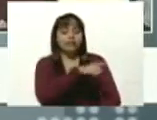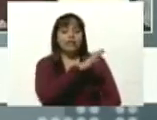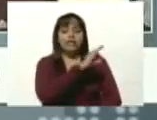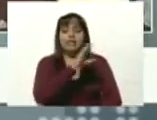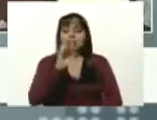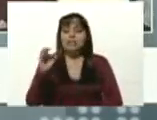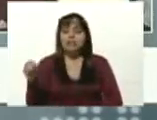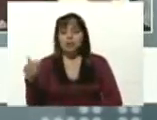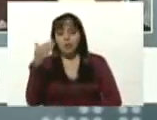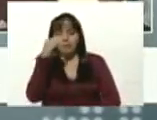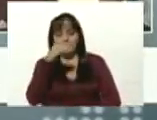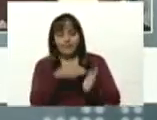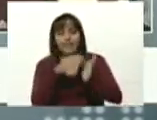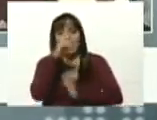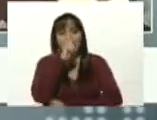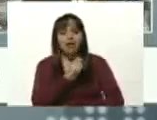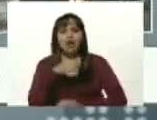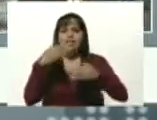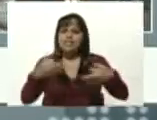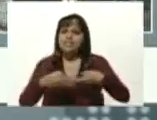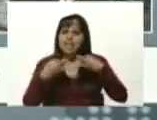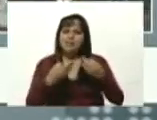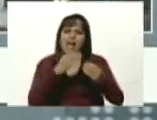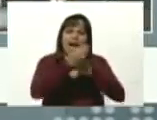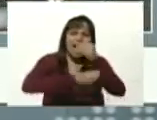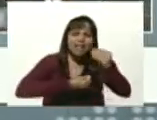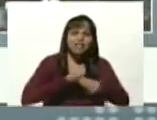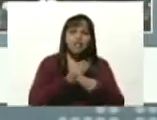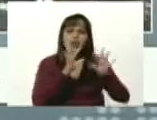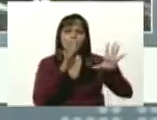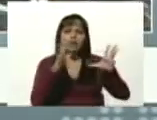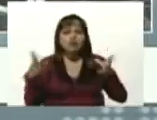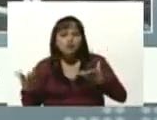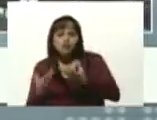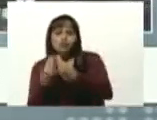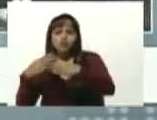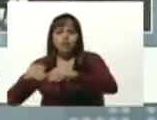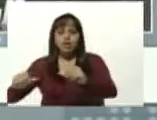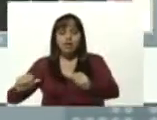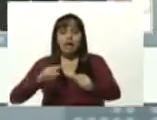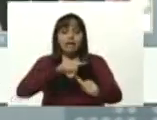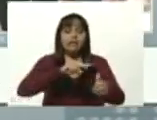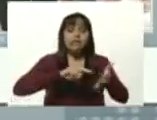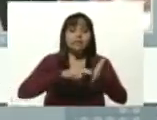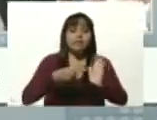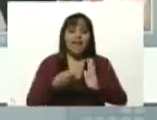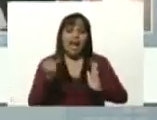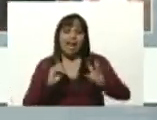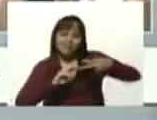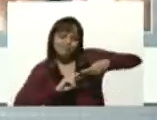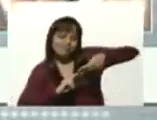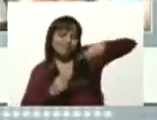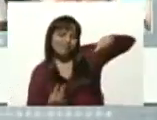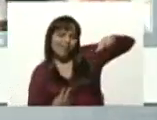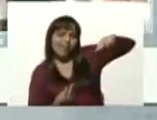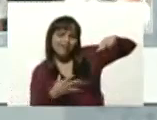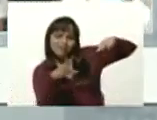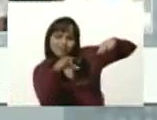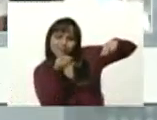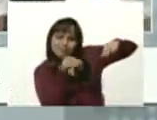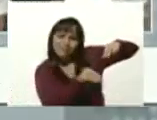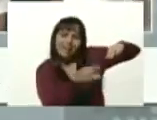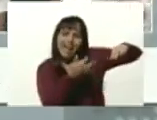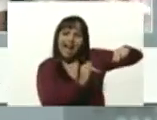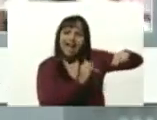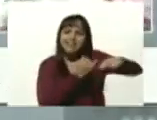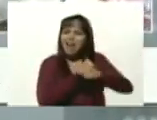Siempre estuvimos produciendo con las manos y en la tierra. Quiere decir que está en la genética nuestra, amar